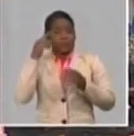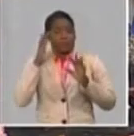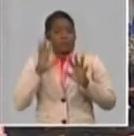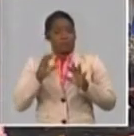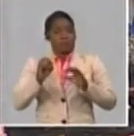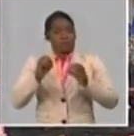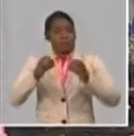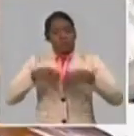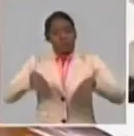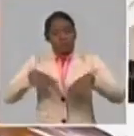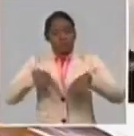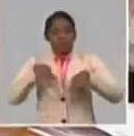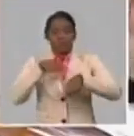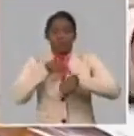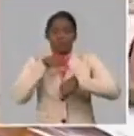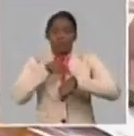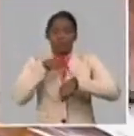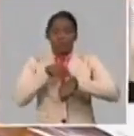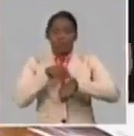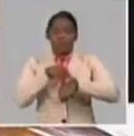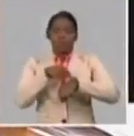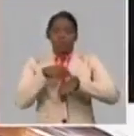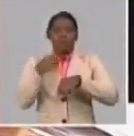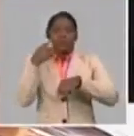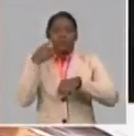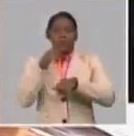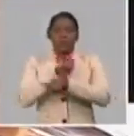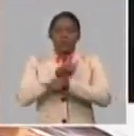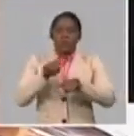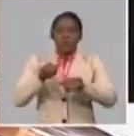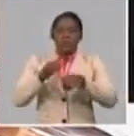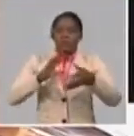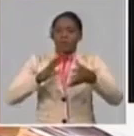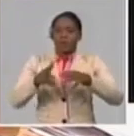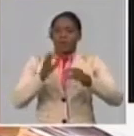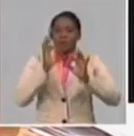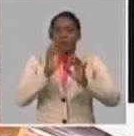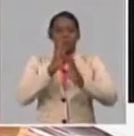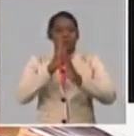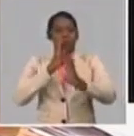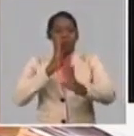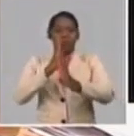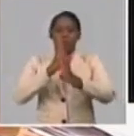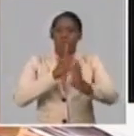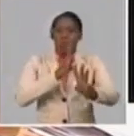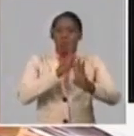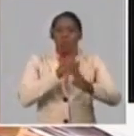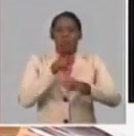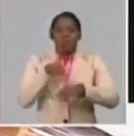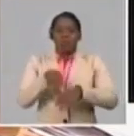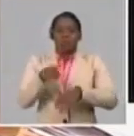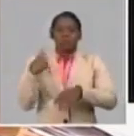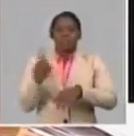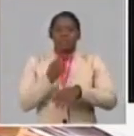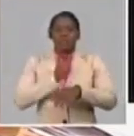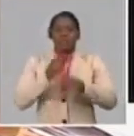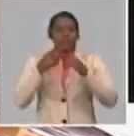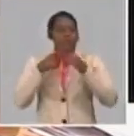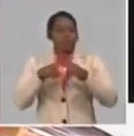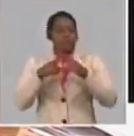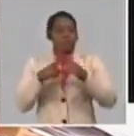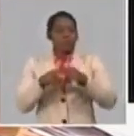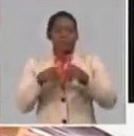que nos condiciona los efectos de las colas que hoy tanto no hemos podido resolver. También la producción de aseo, de